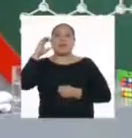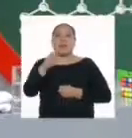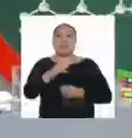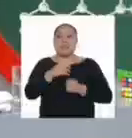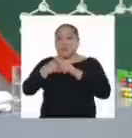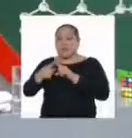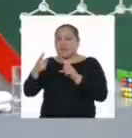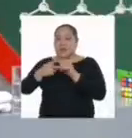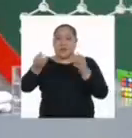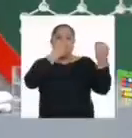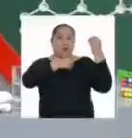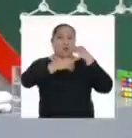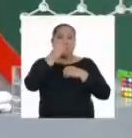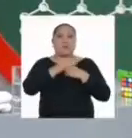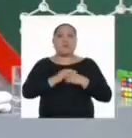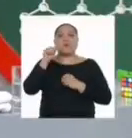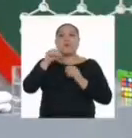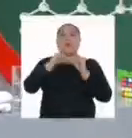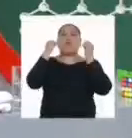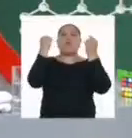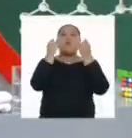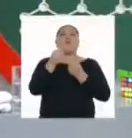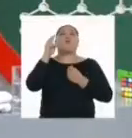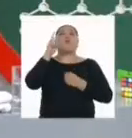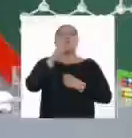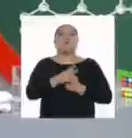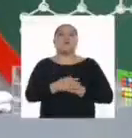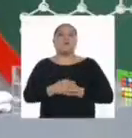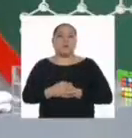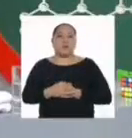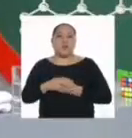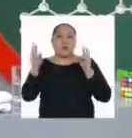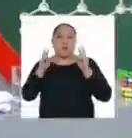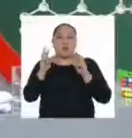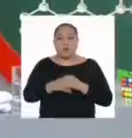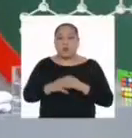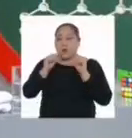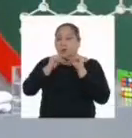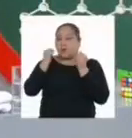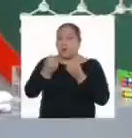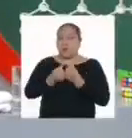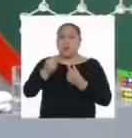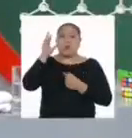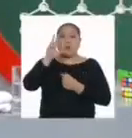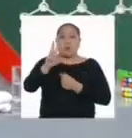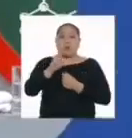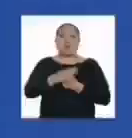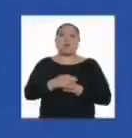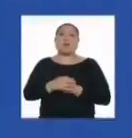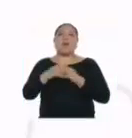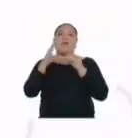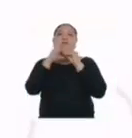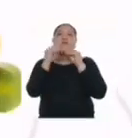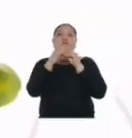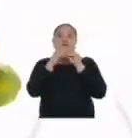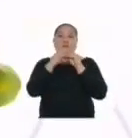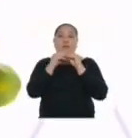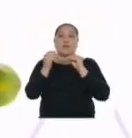distintos alimentos naturales del grupo 2, que son las verduras, y del grupo 3, que corresponde a las frutas.